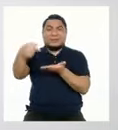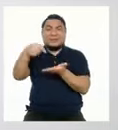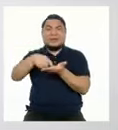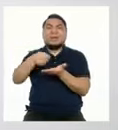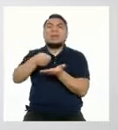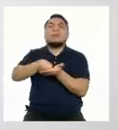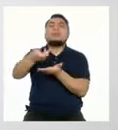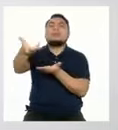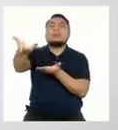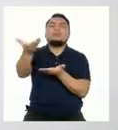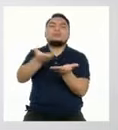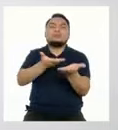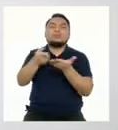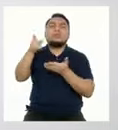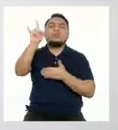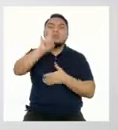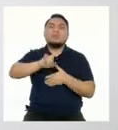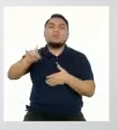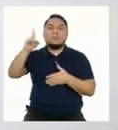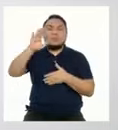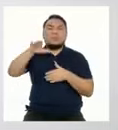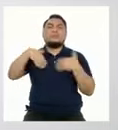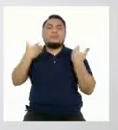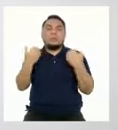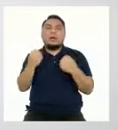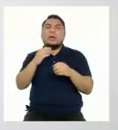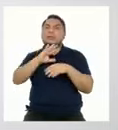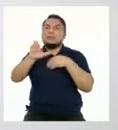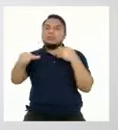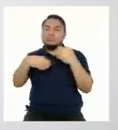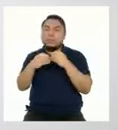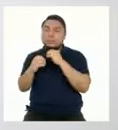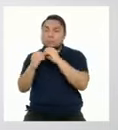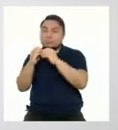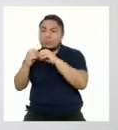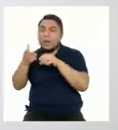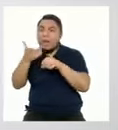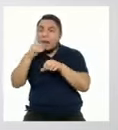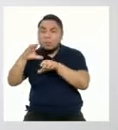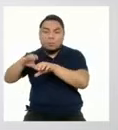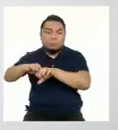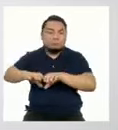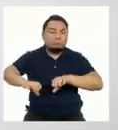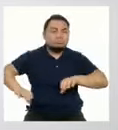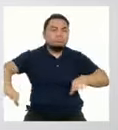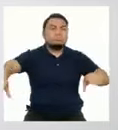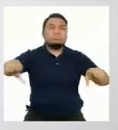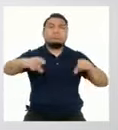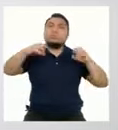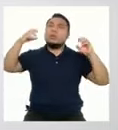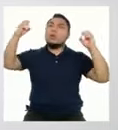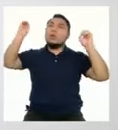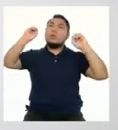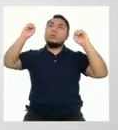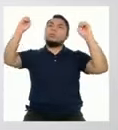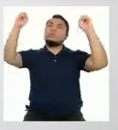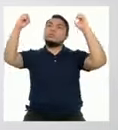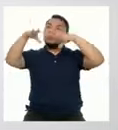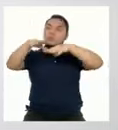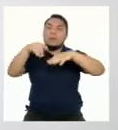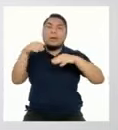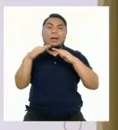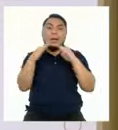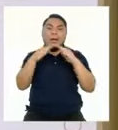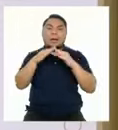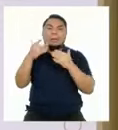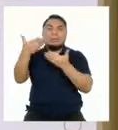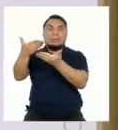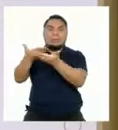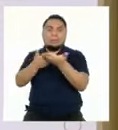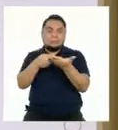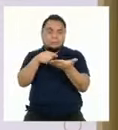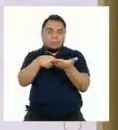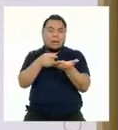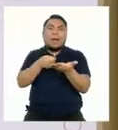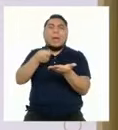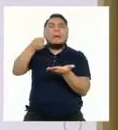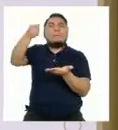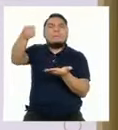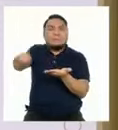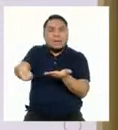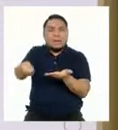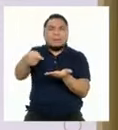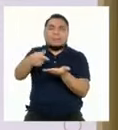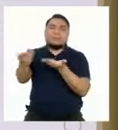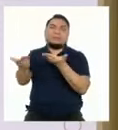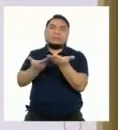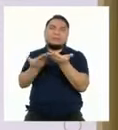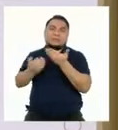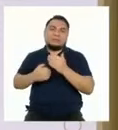bienes y servicios que se usan para poder proveer agua potable o electricidad a nuestros hogares. Y si tenemos